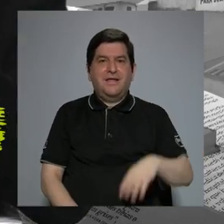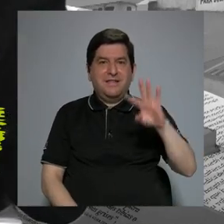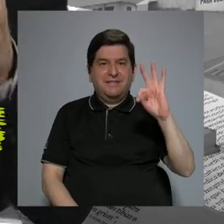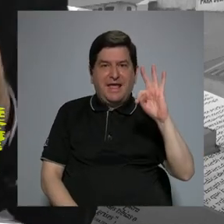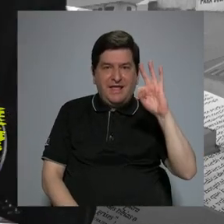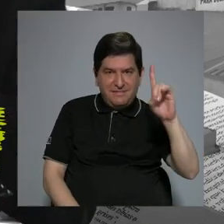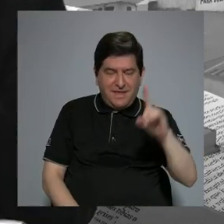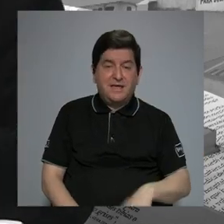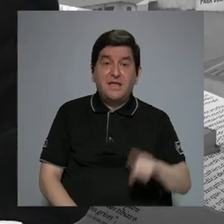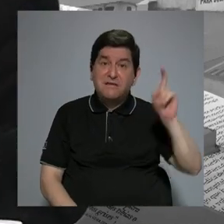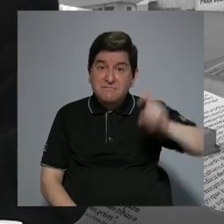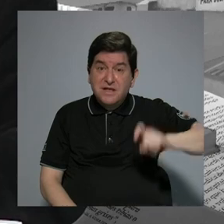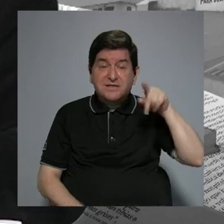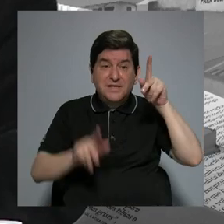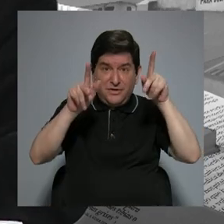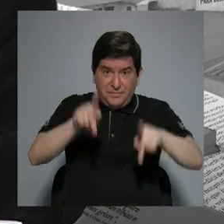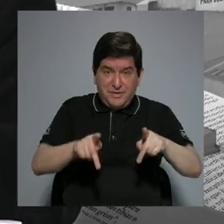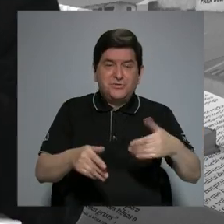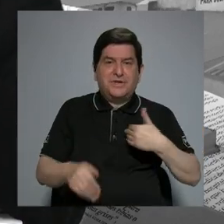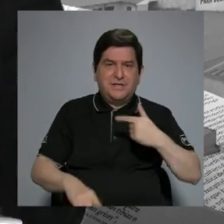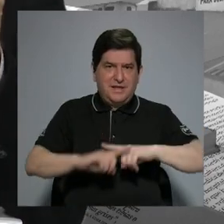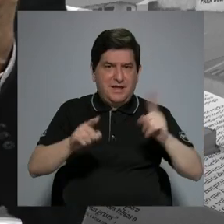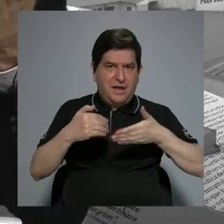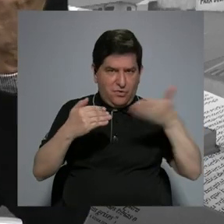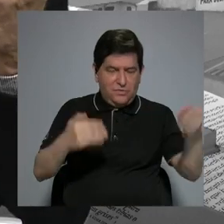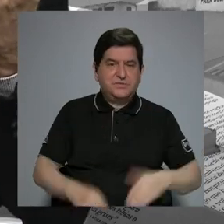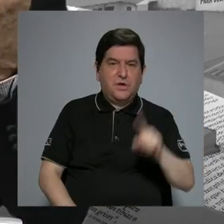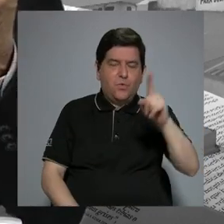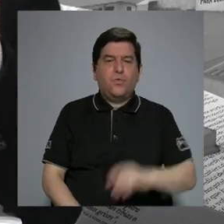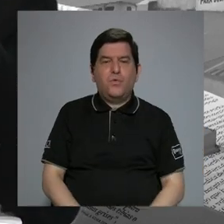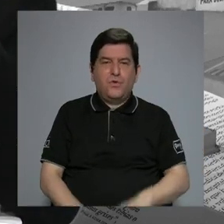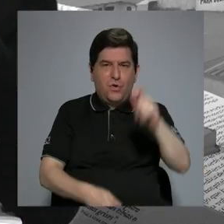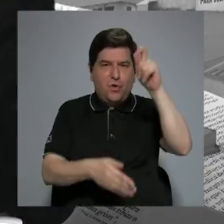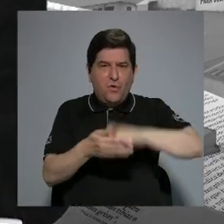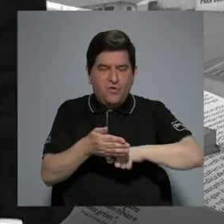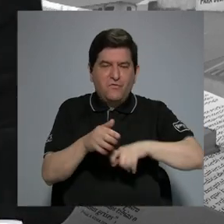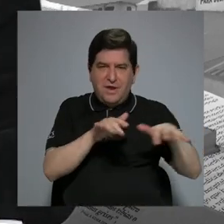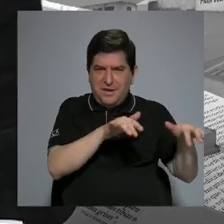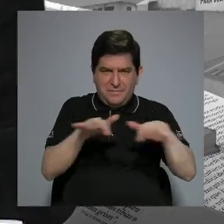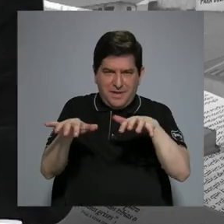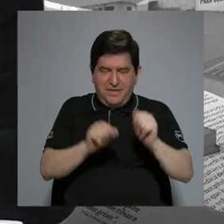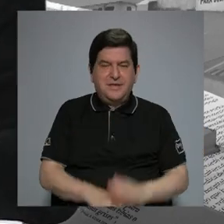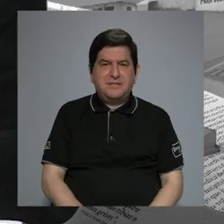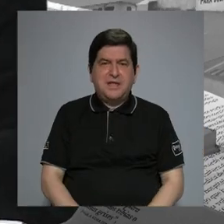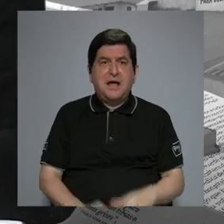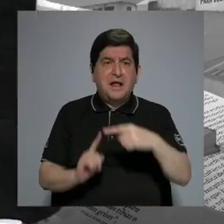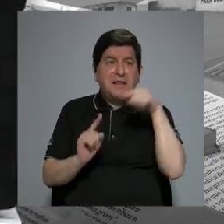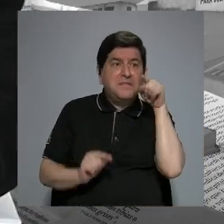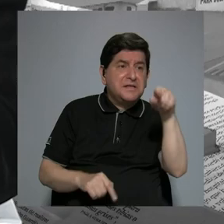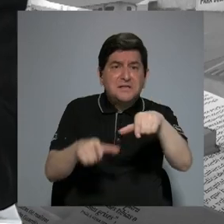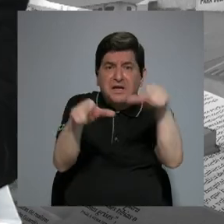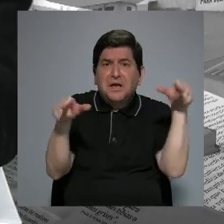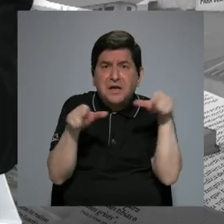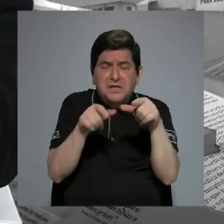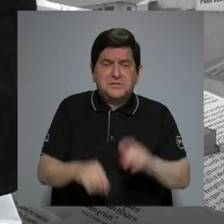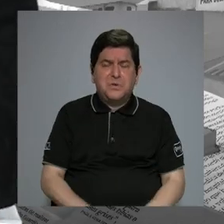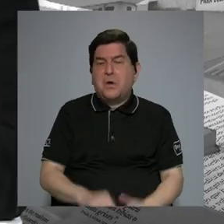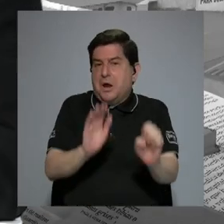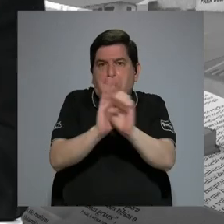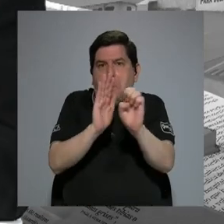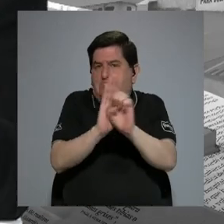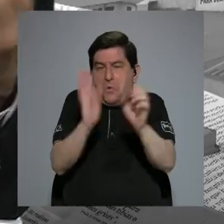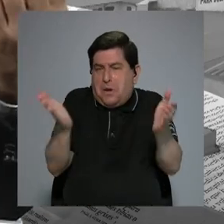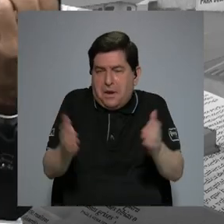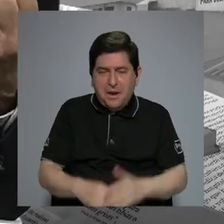ocupamos en la medida de lo posible que tenga varias cosas. Uno, que tenga firma digital, para que estando desde Sarapiquí, que lo pongo con ejemplo,